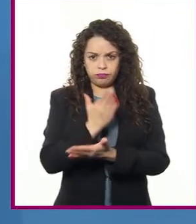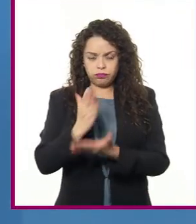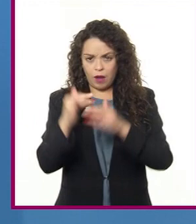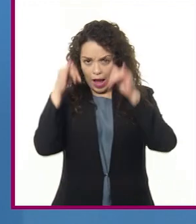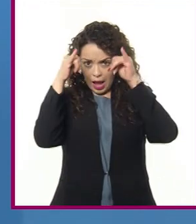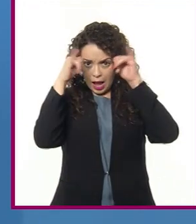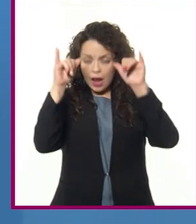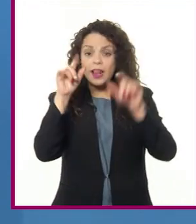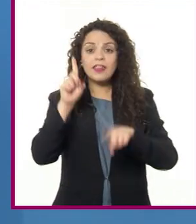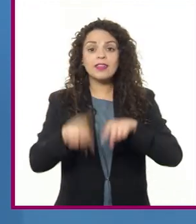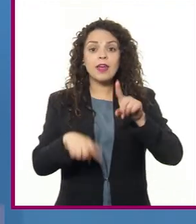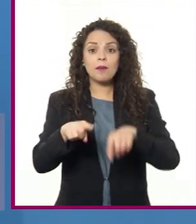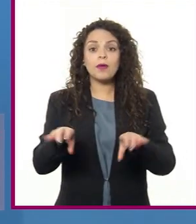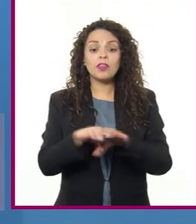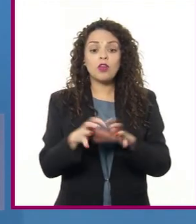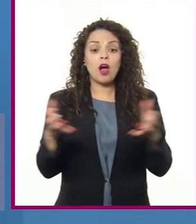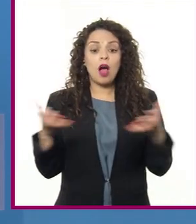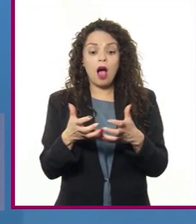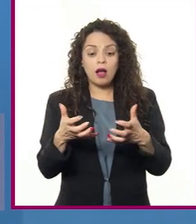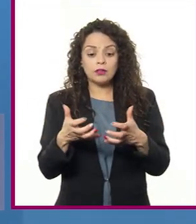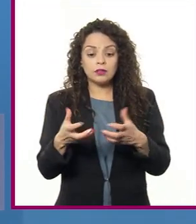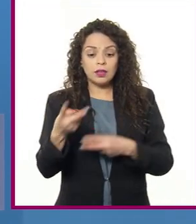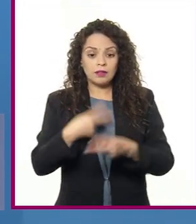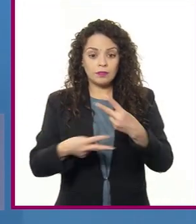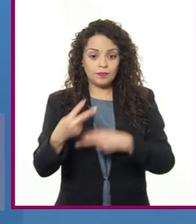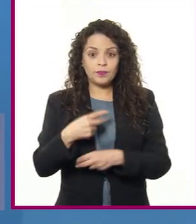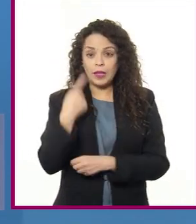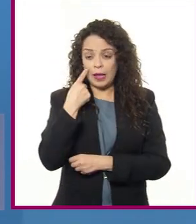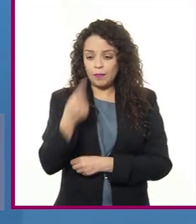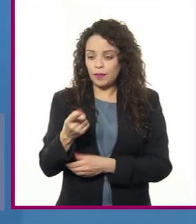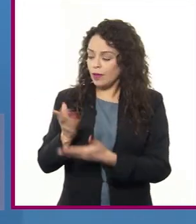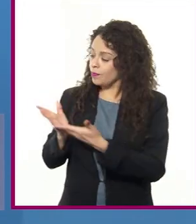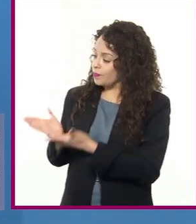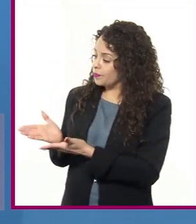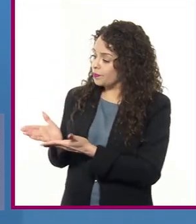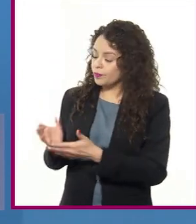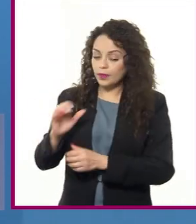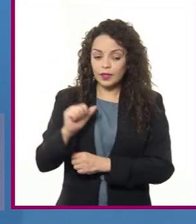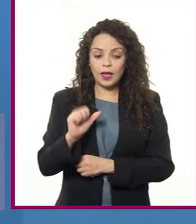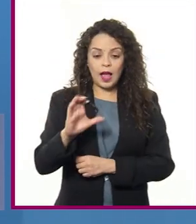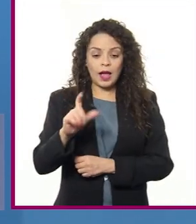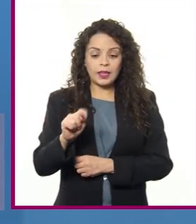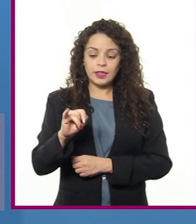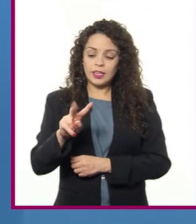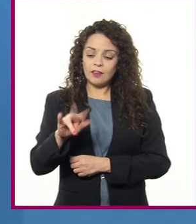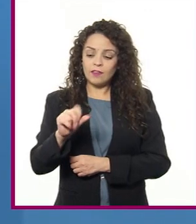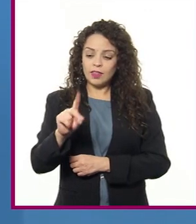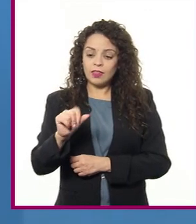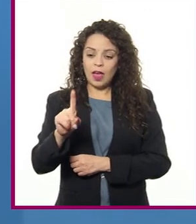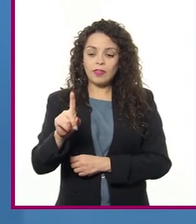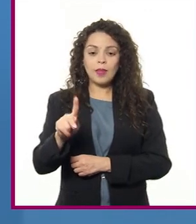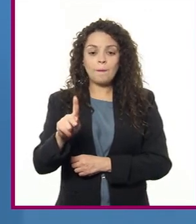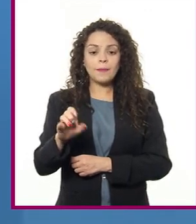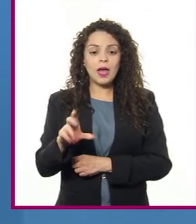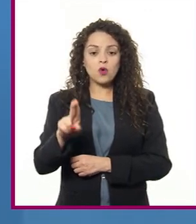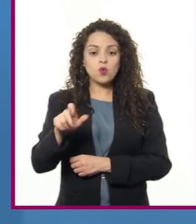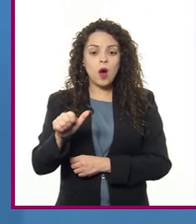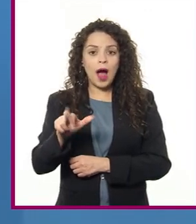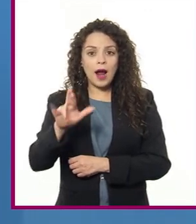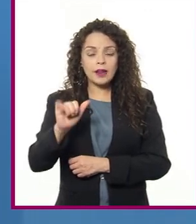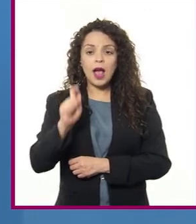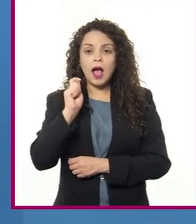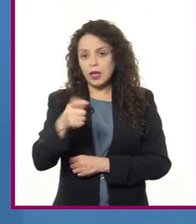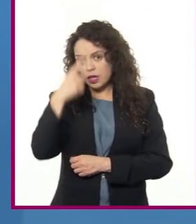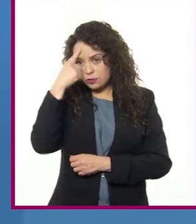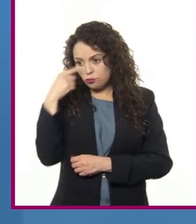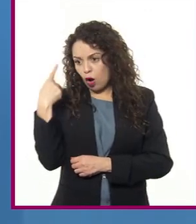volumen de producción. 9. La actividad pecuaria relacionada con la producción de ganado. 10. Puede ser de autoconsumo,